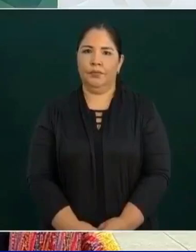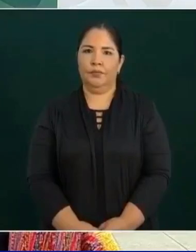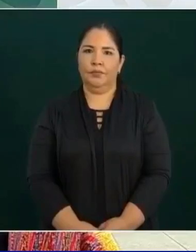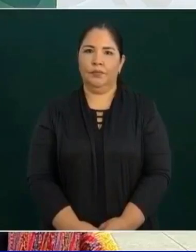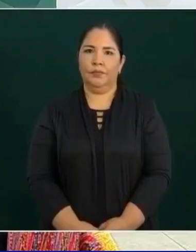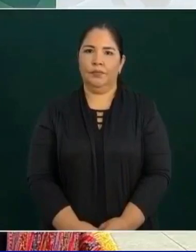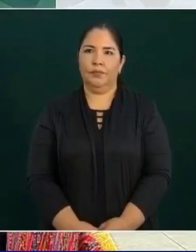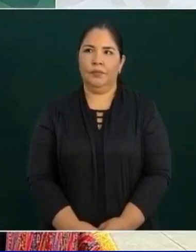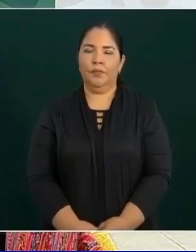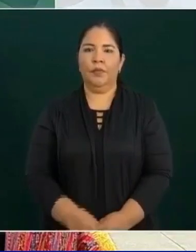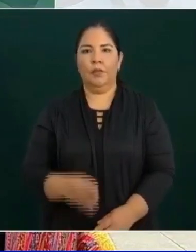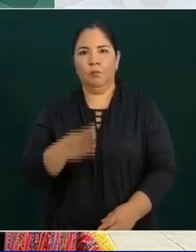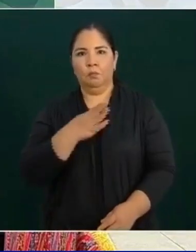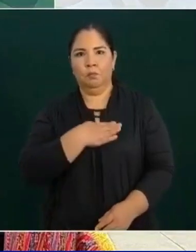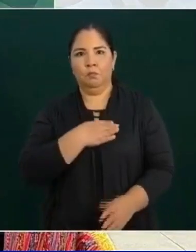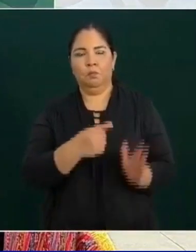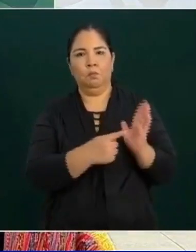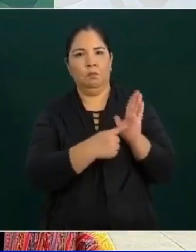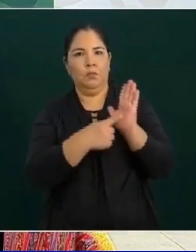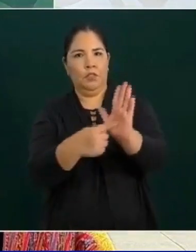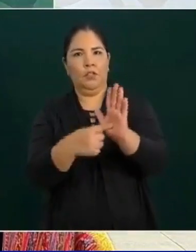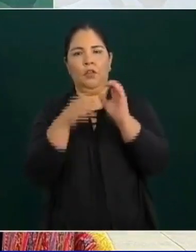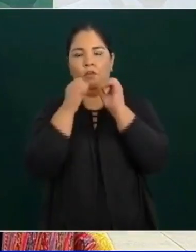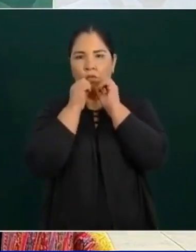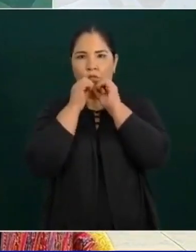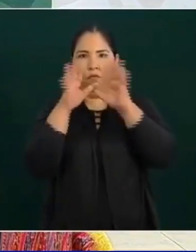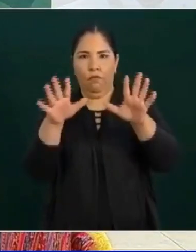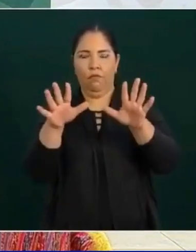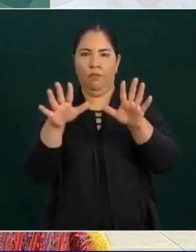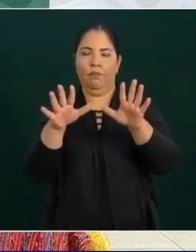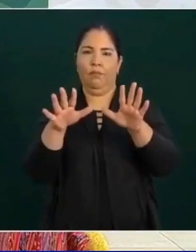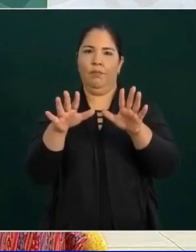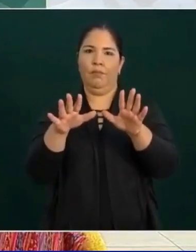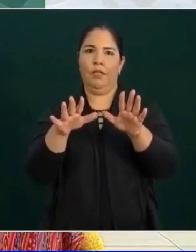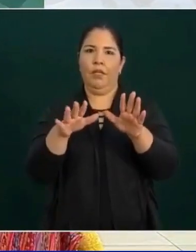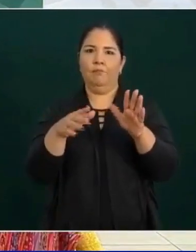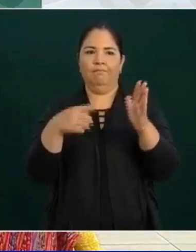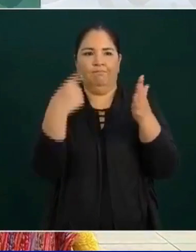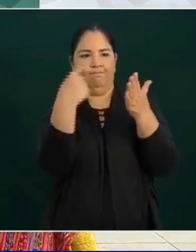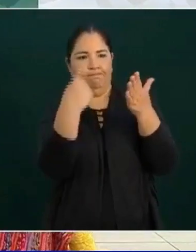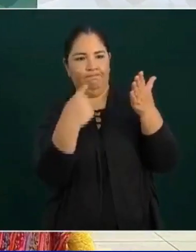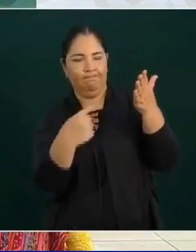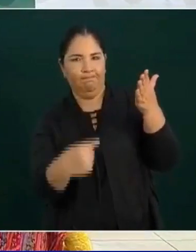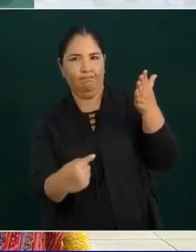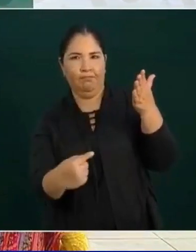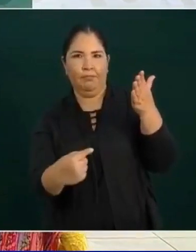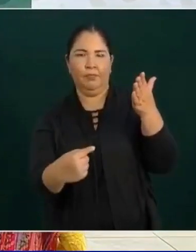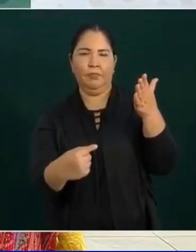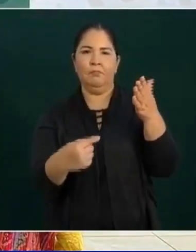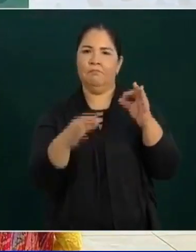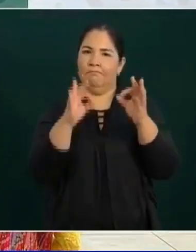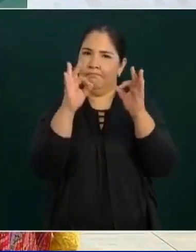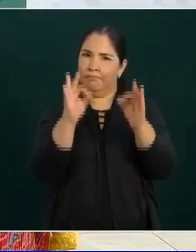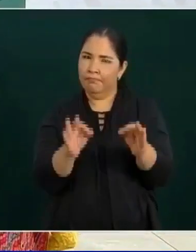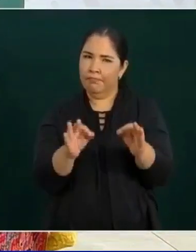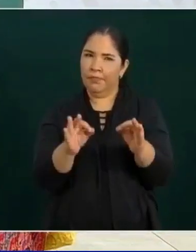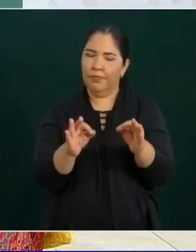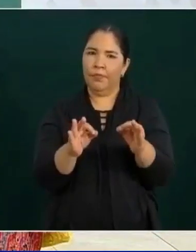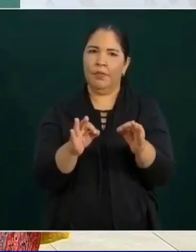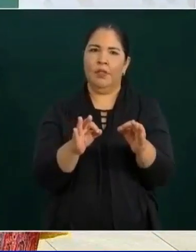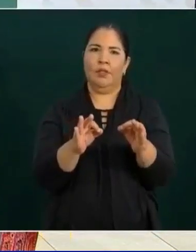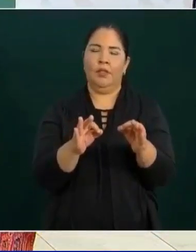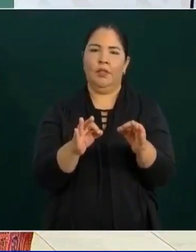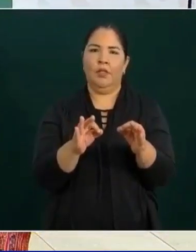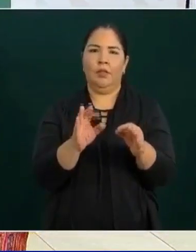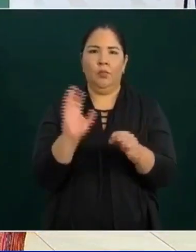Bueno, pues este es el informe en general, bien en cuanto